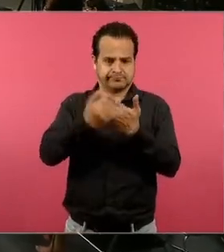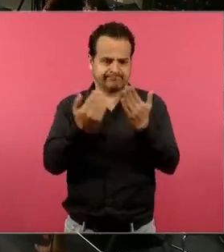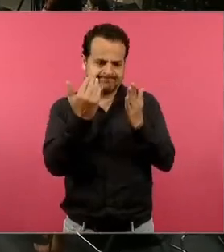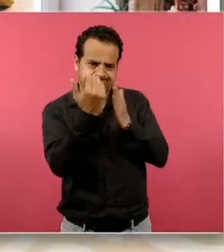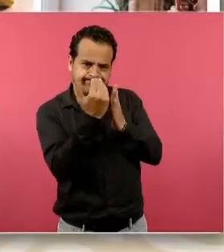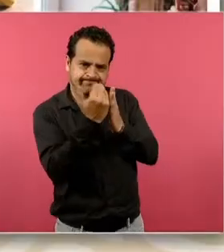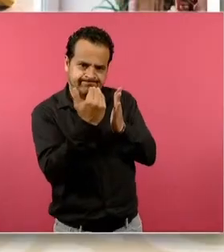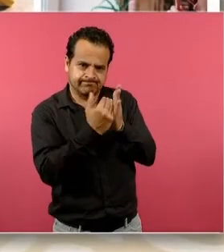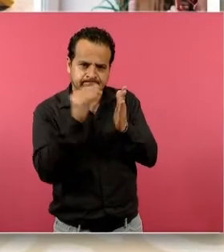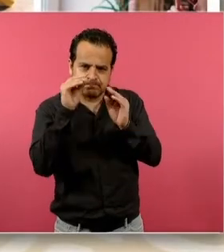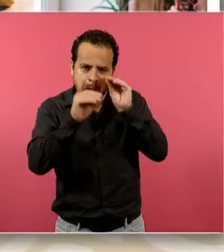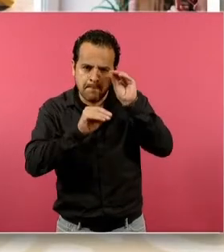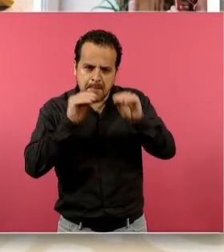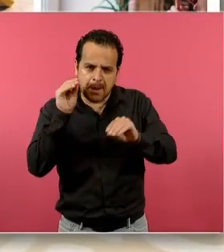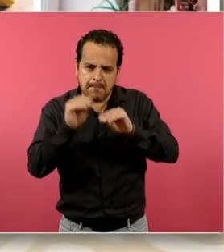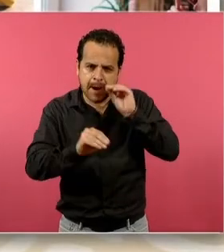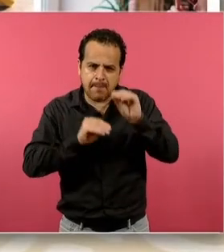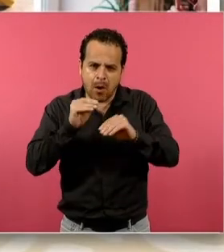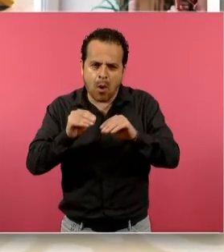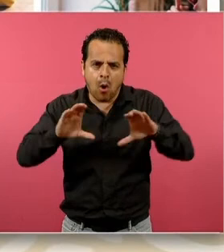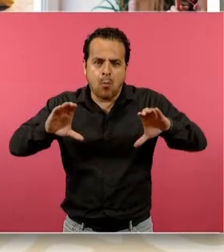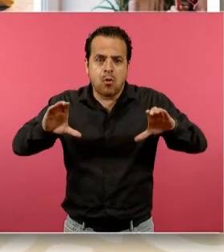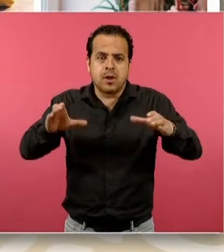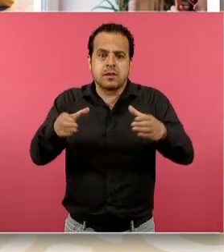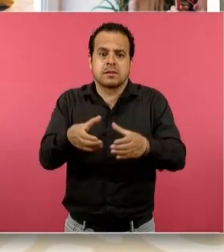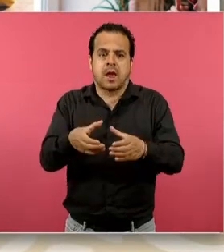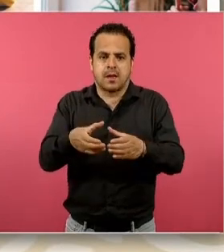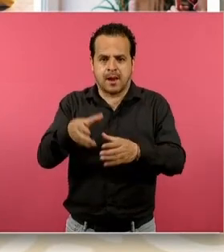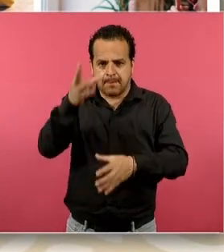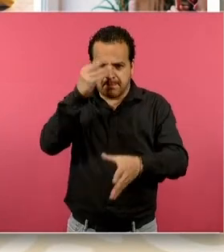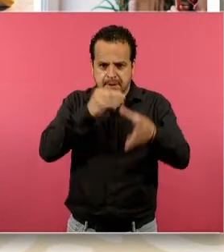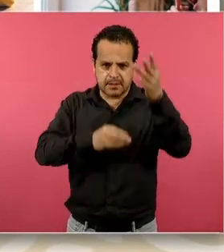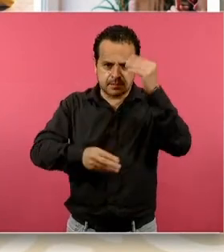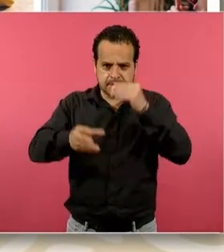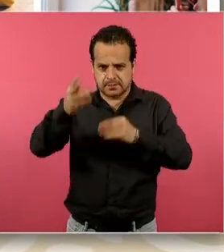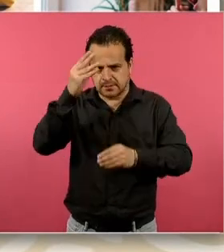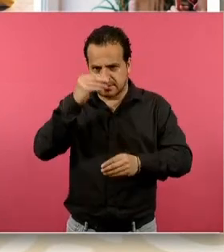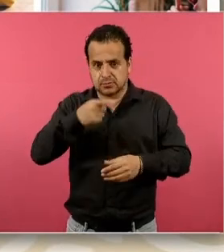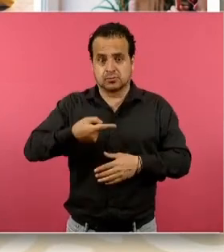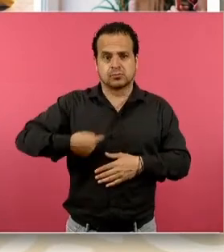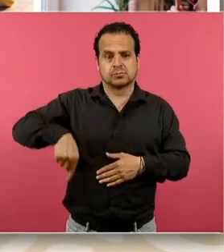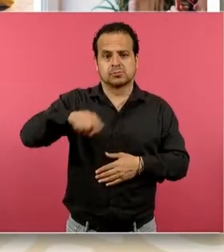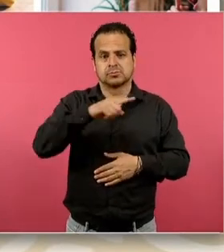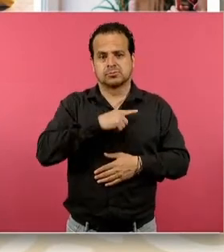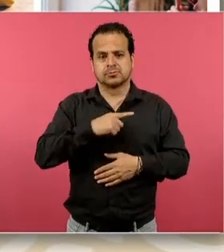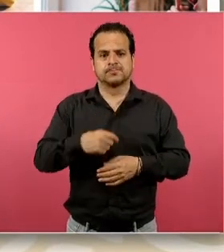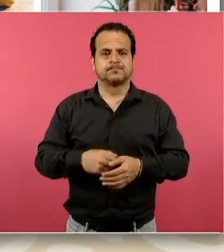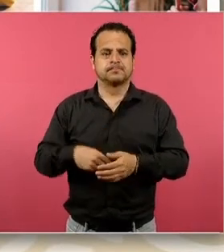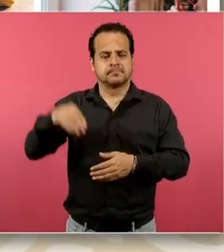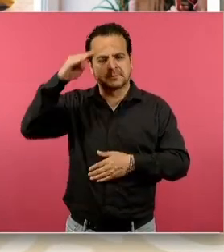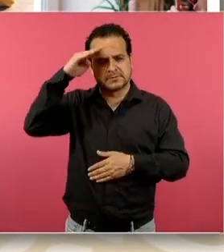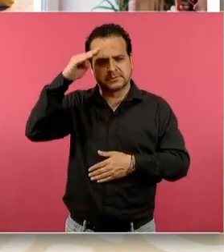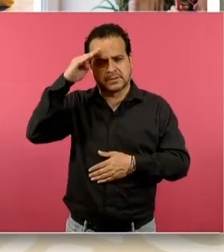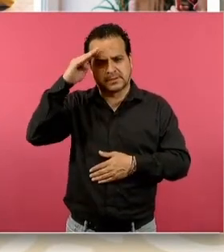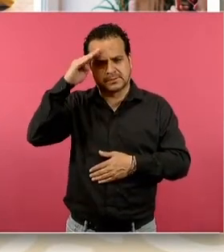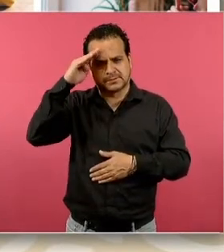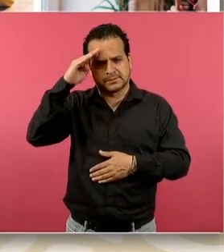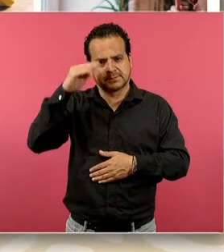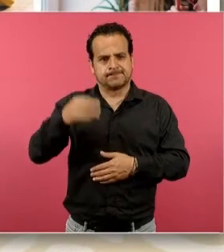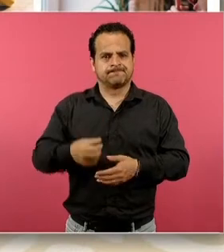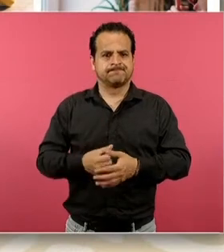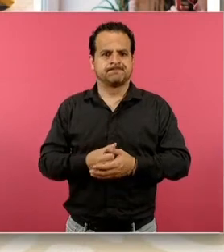Aprendizaje Basados en Proyectos Comunitarios. Nosotros la consideramos como una metodología activa, porque pueden,